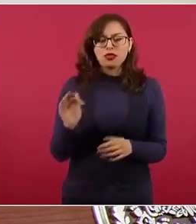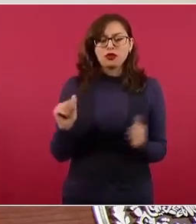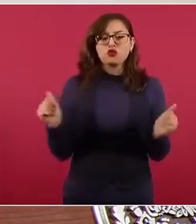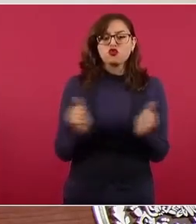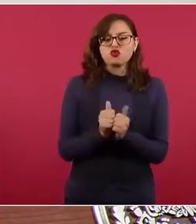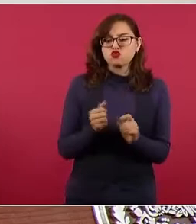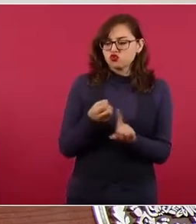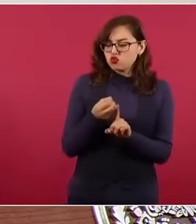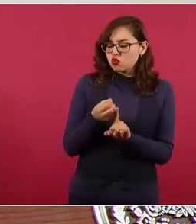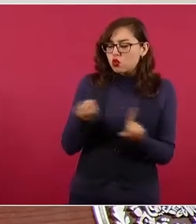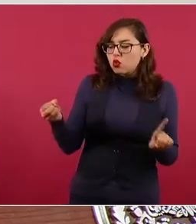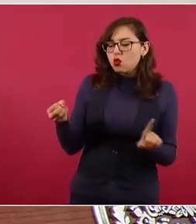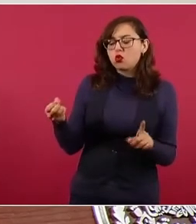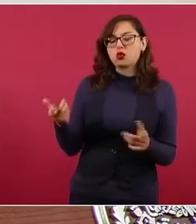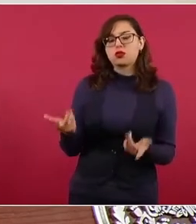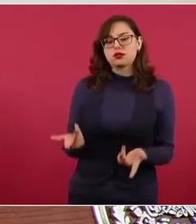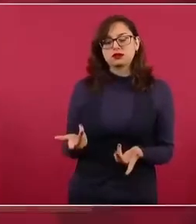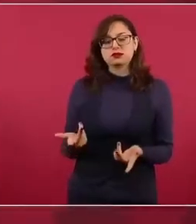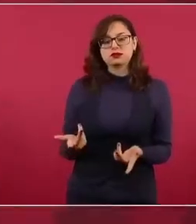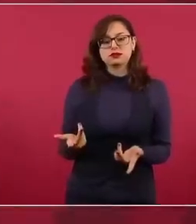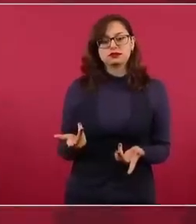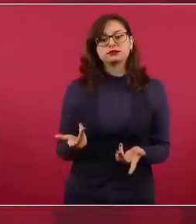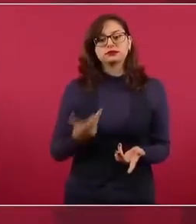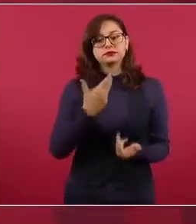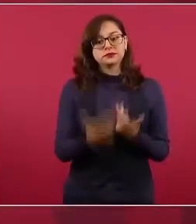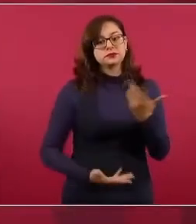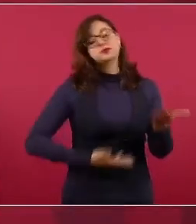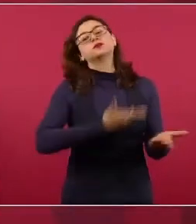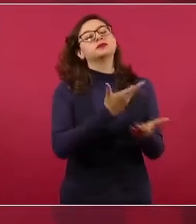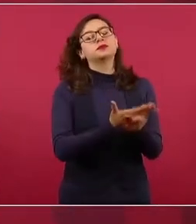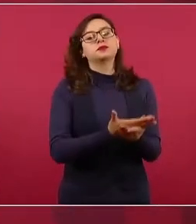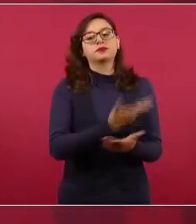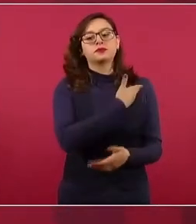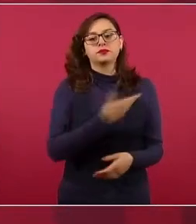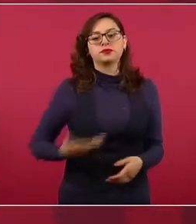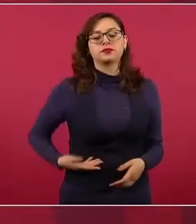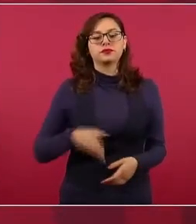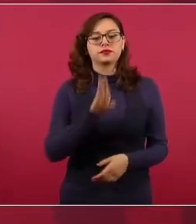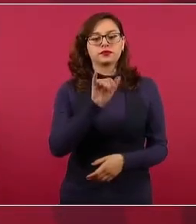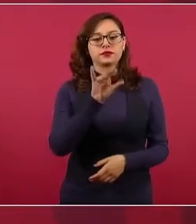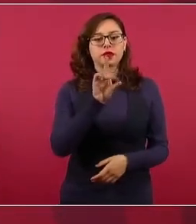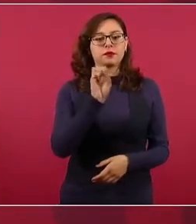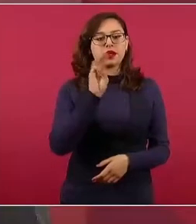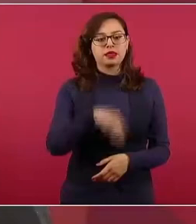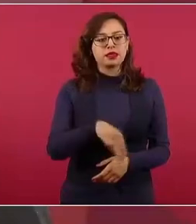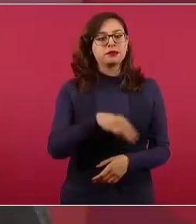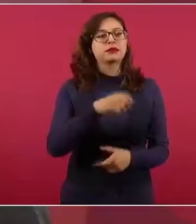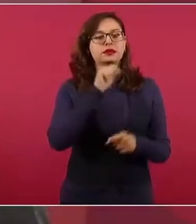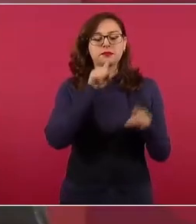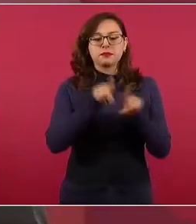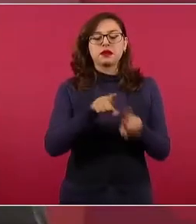planteado, no sólo al presidente Biden, desde que estaba el presidente Trump,